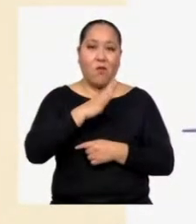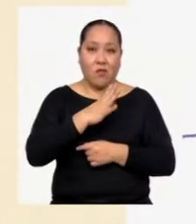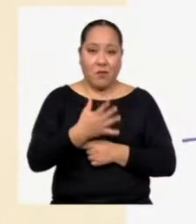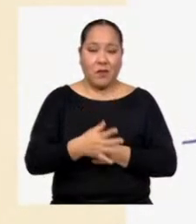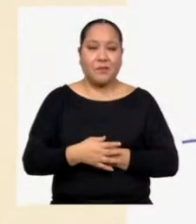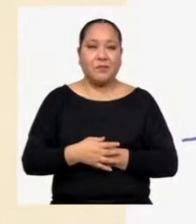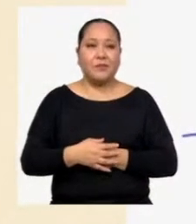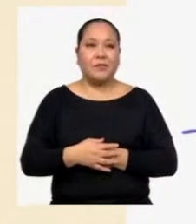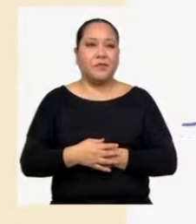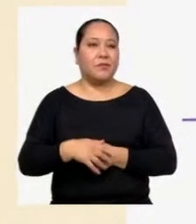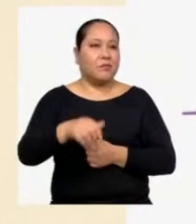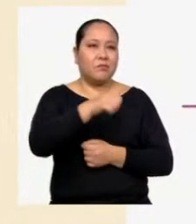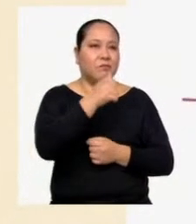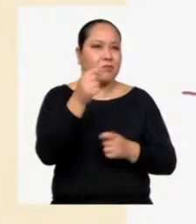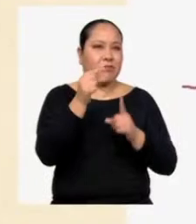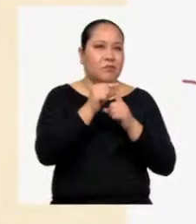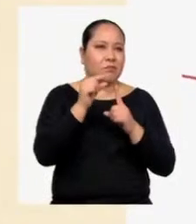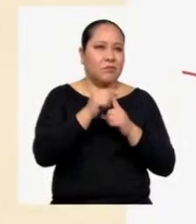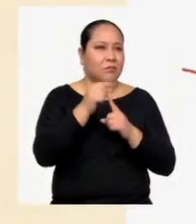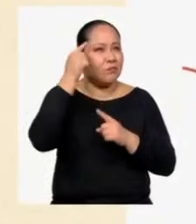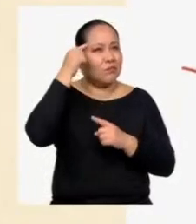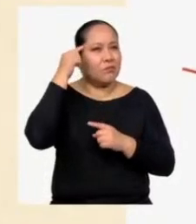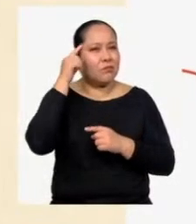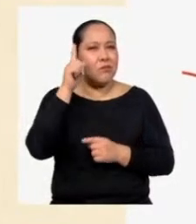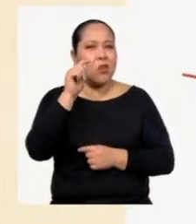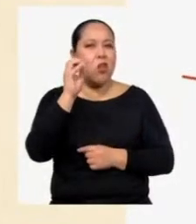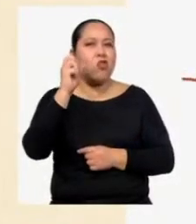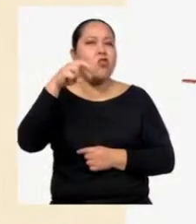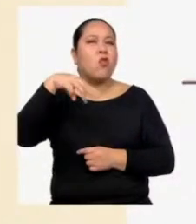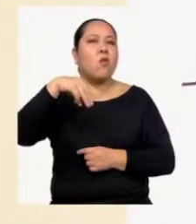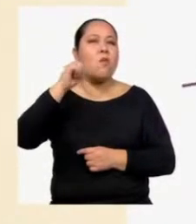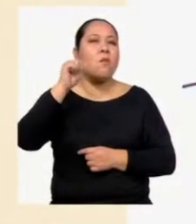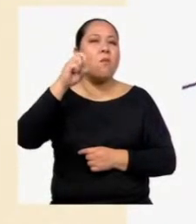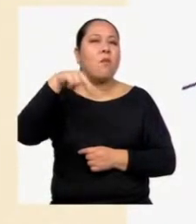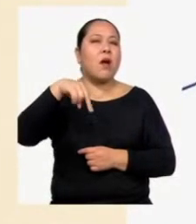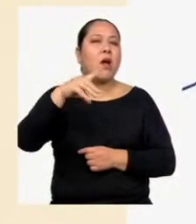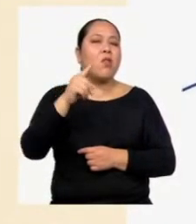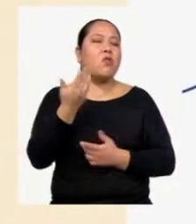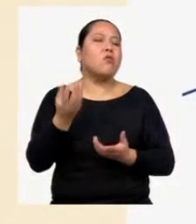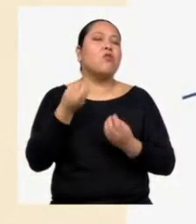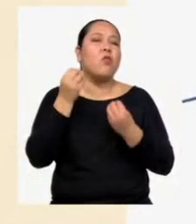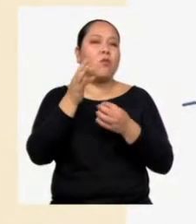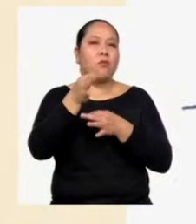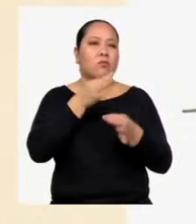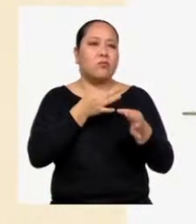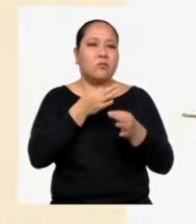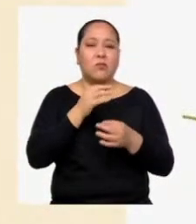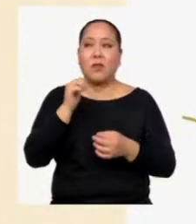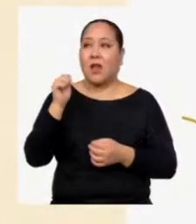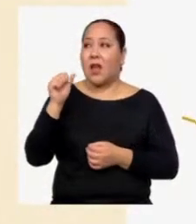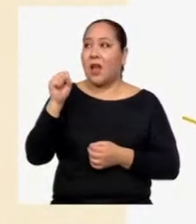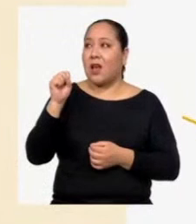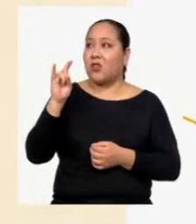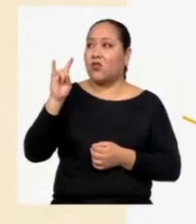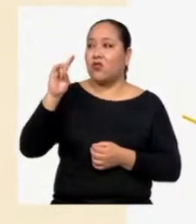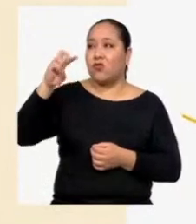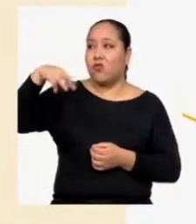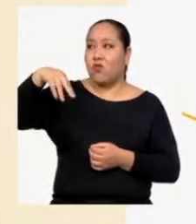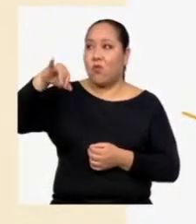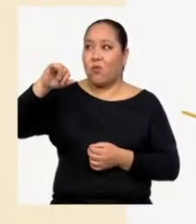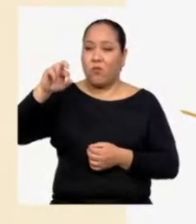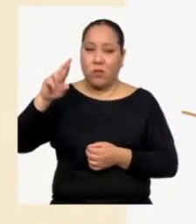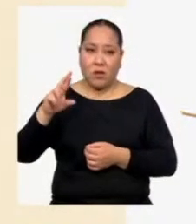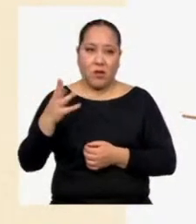¿Qué otra palabra se te ocurre para tomando? ¿Algo así como asumir? Puede ser Que